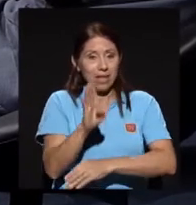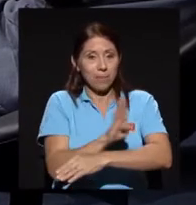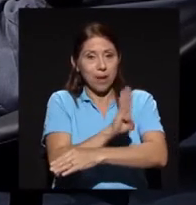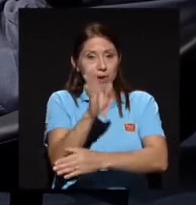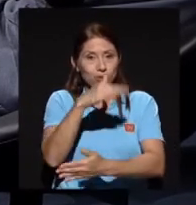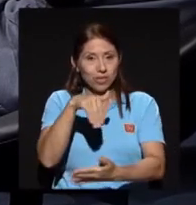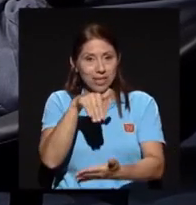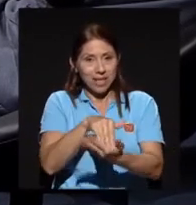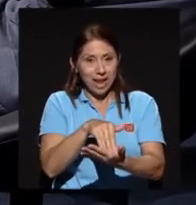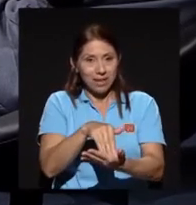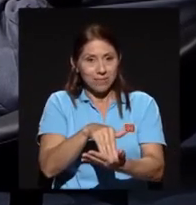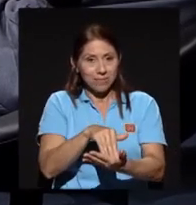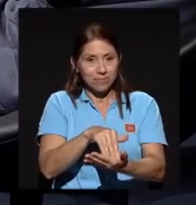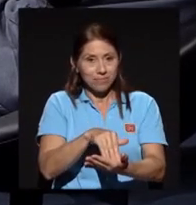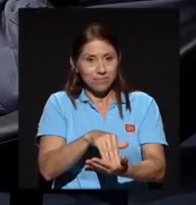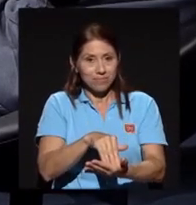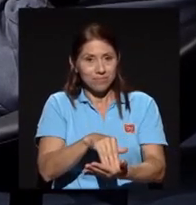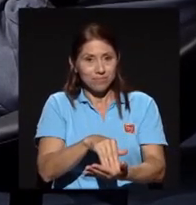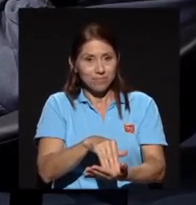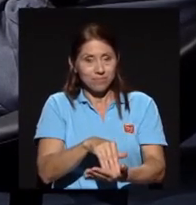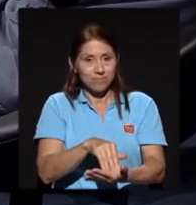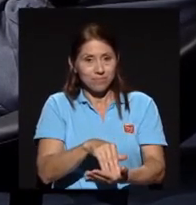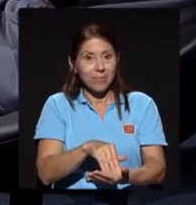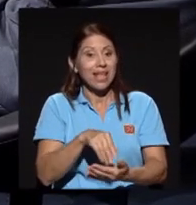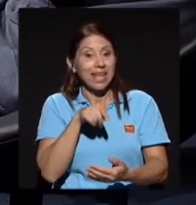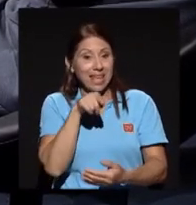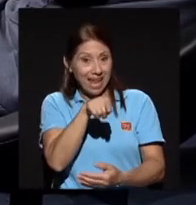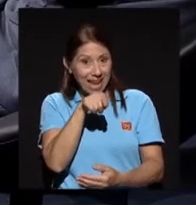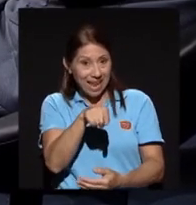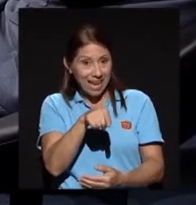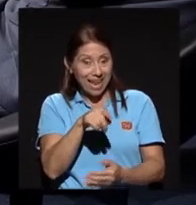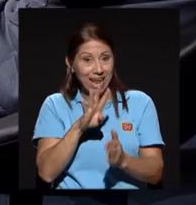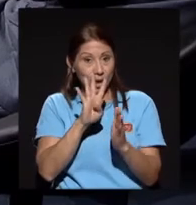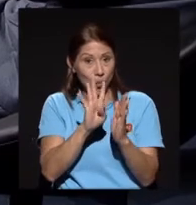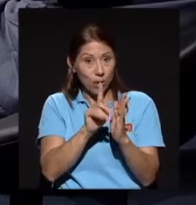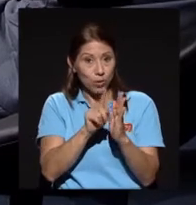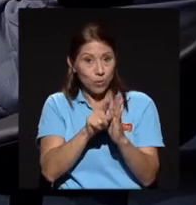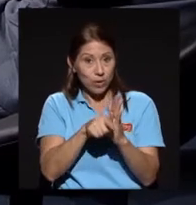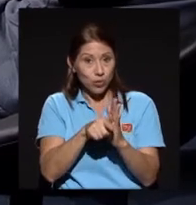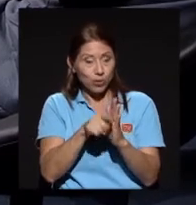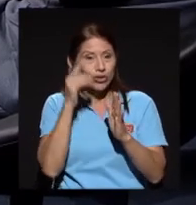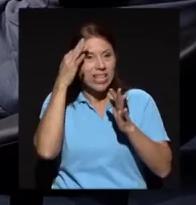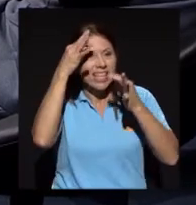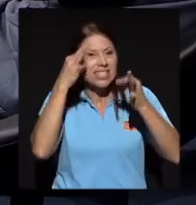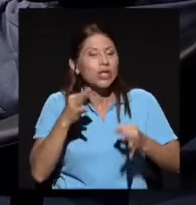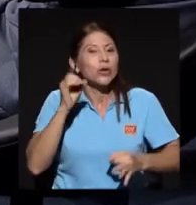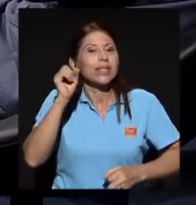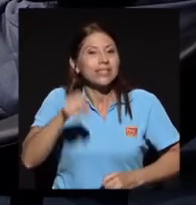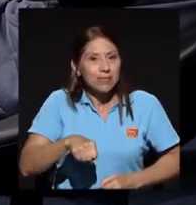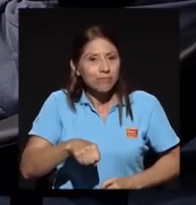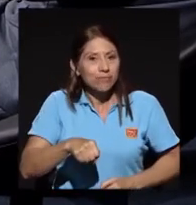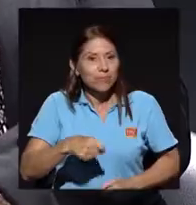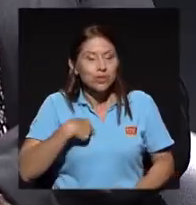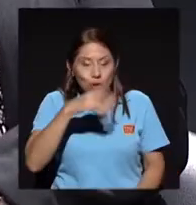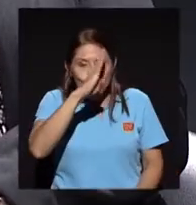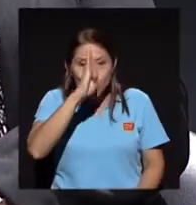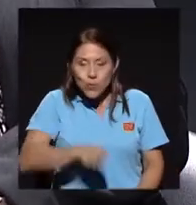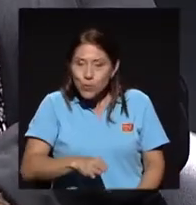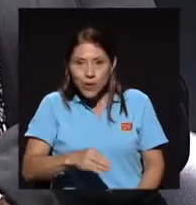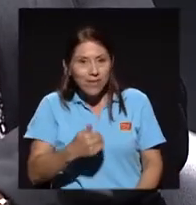en cuatro minutos decidió que sí. Yo nunca he tenido una reunión tan buena en toda mi vida como esa.